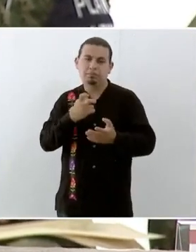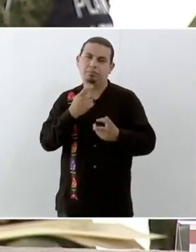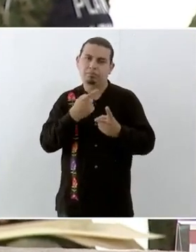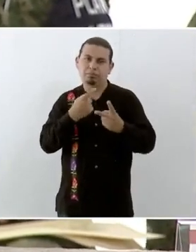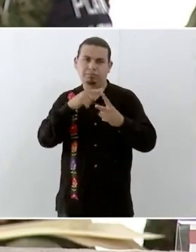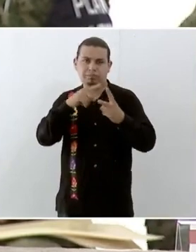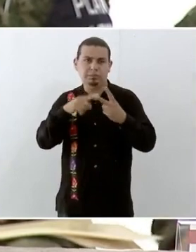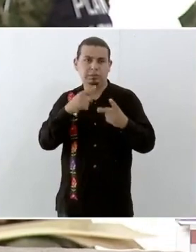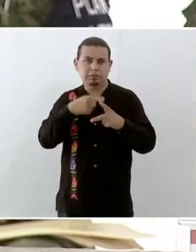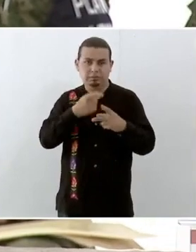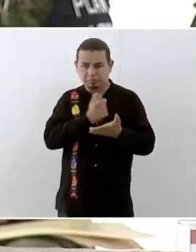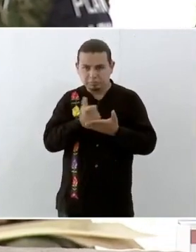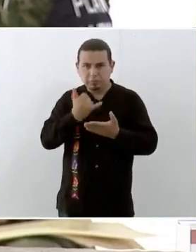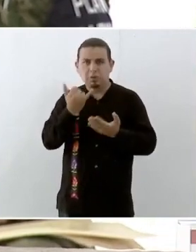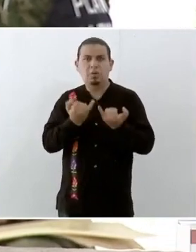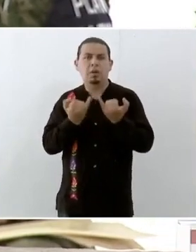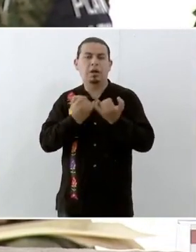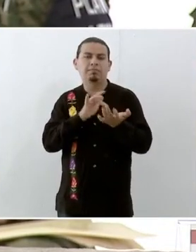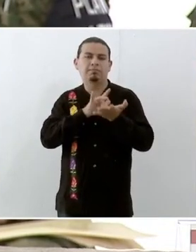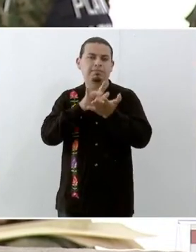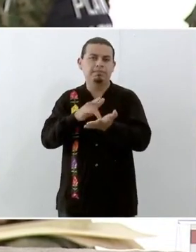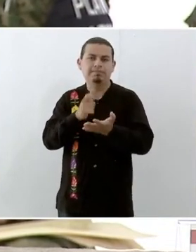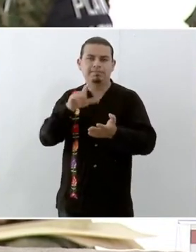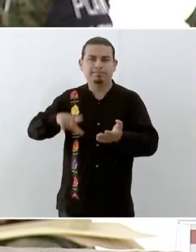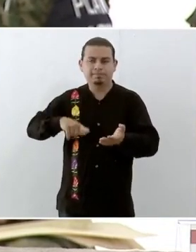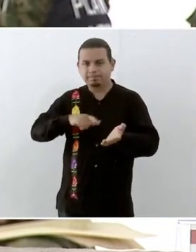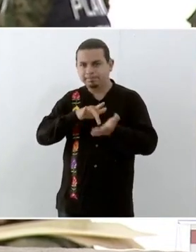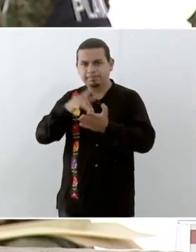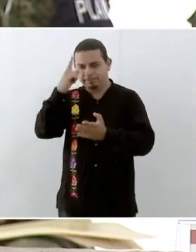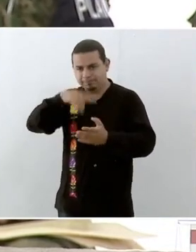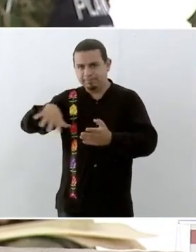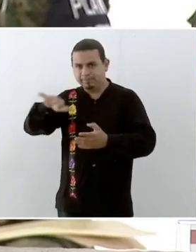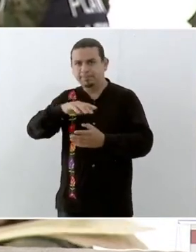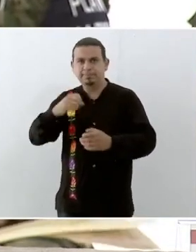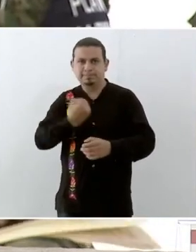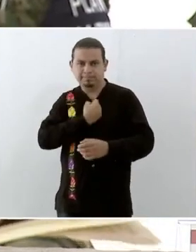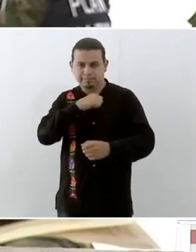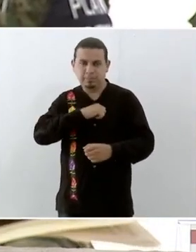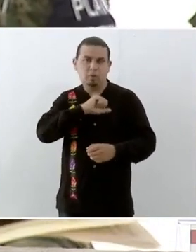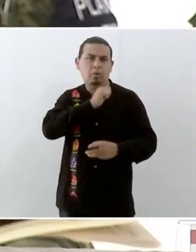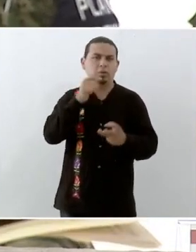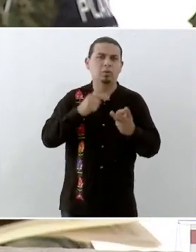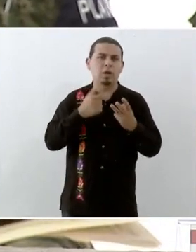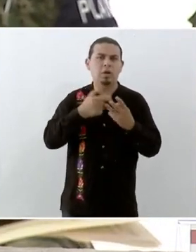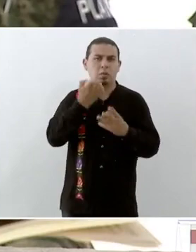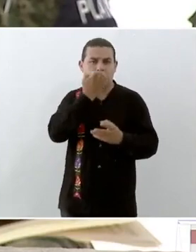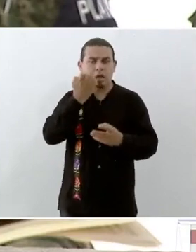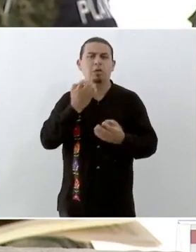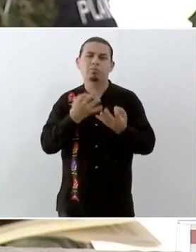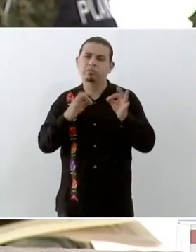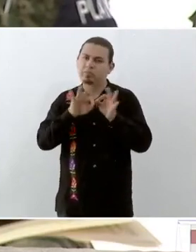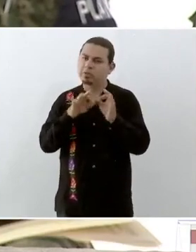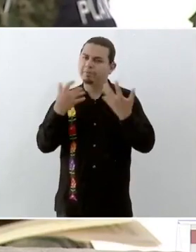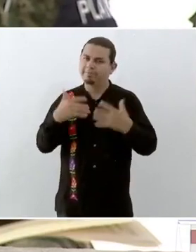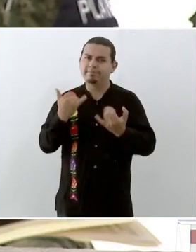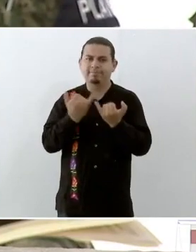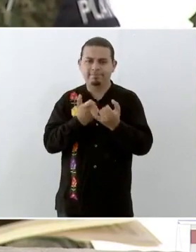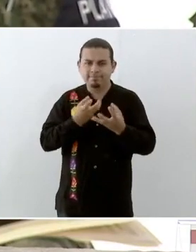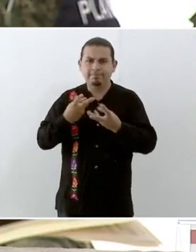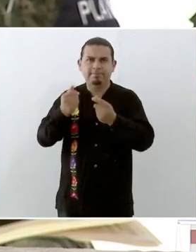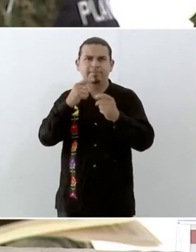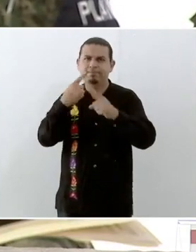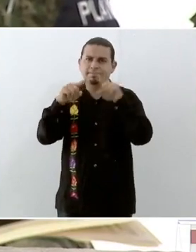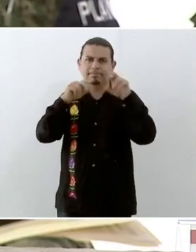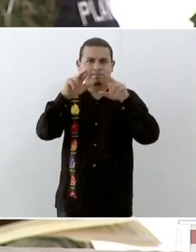también se da un apoyo directo a las escuelas ahí es importante se va a cubrir el total de las